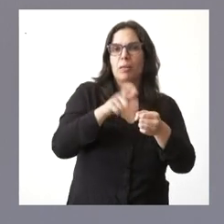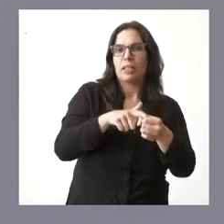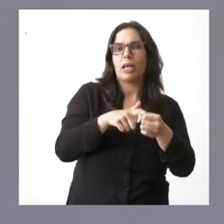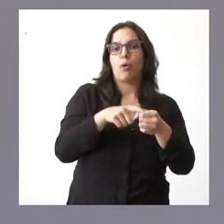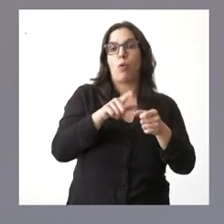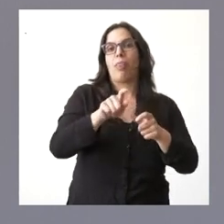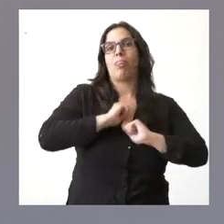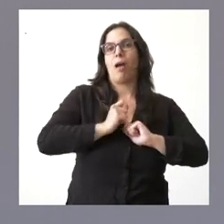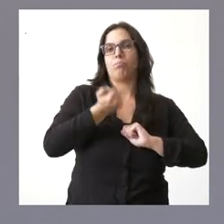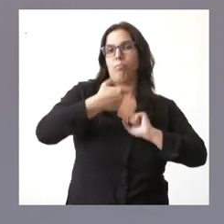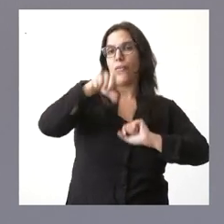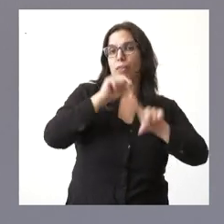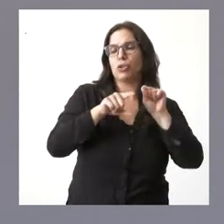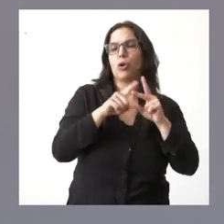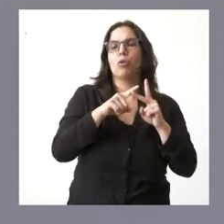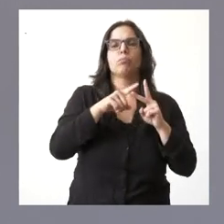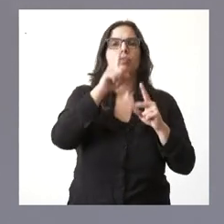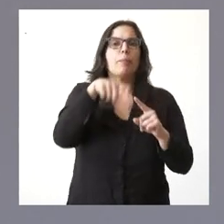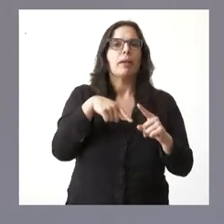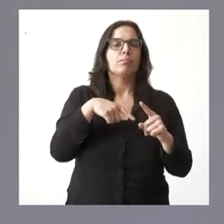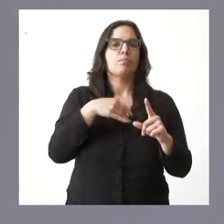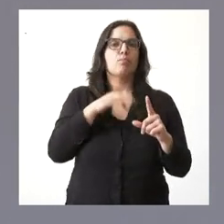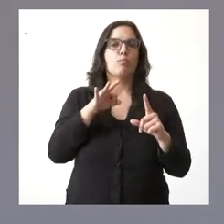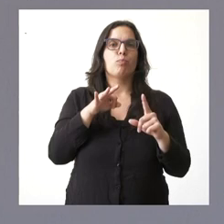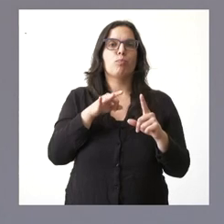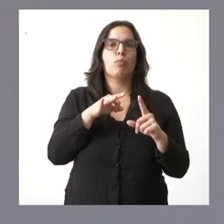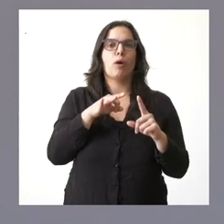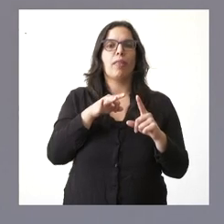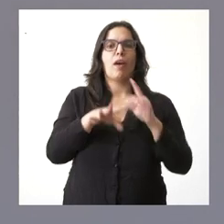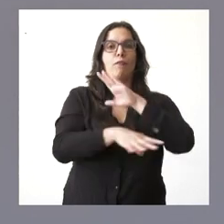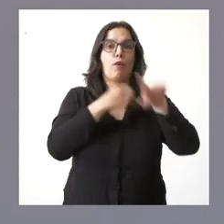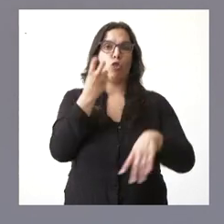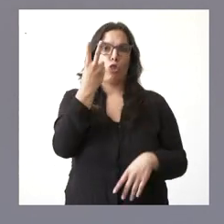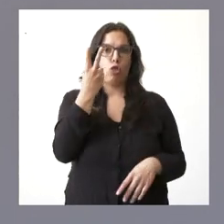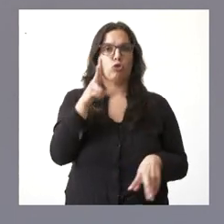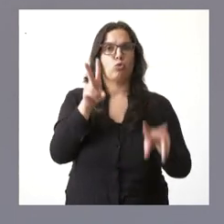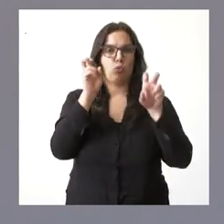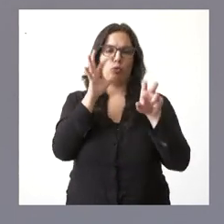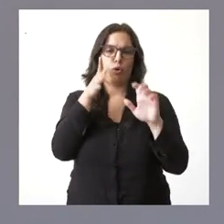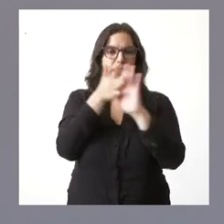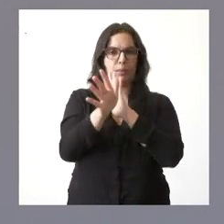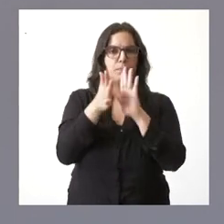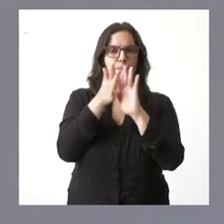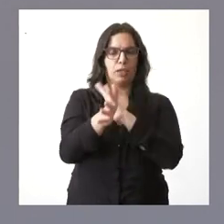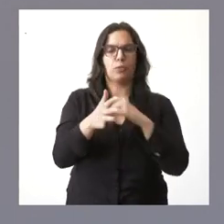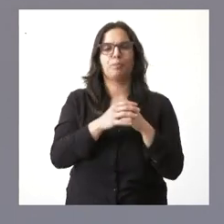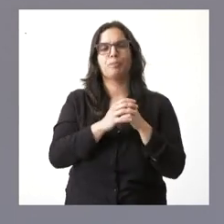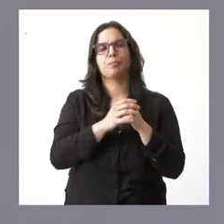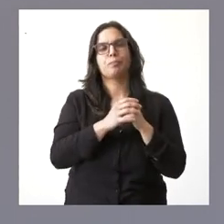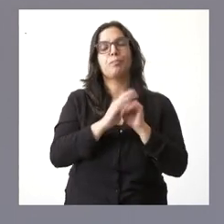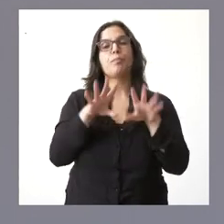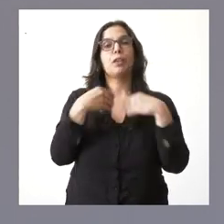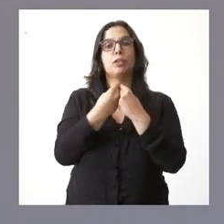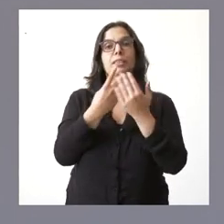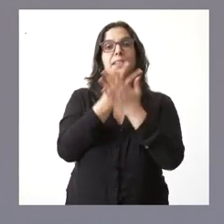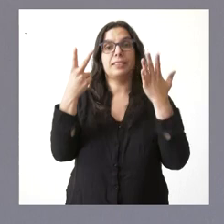en este caso, a través de la existencia de dos nuevos fondos, que paso a señalarles, insisto, 17 millones